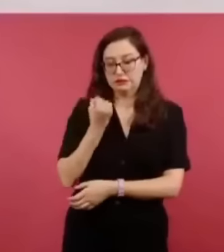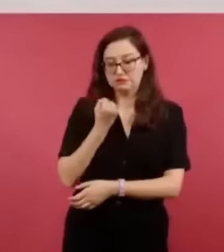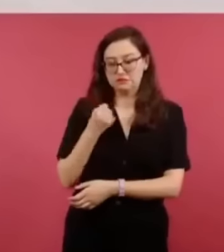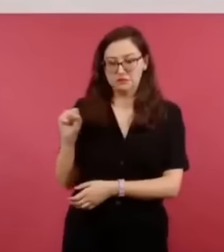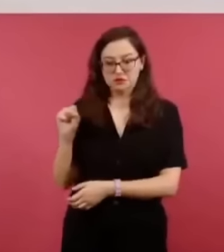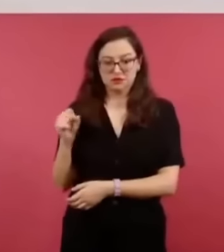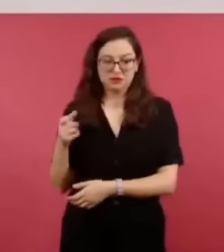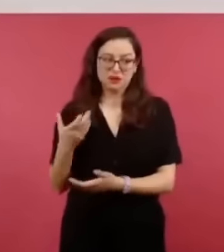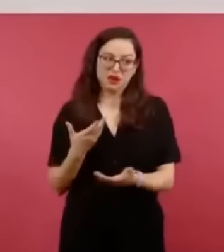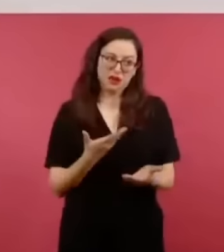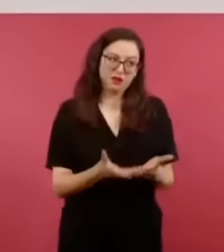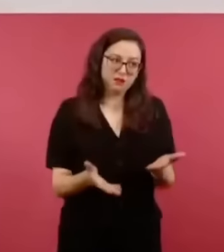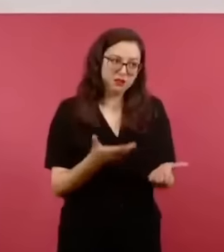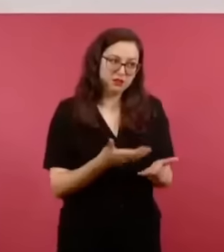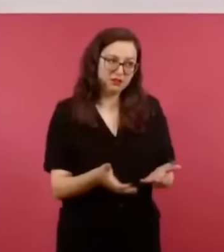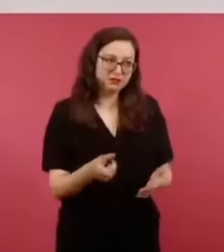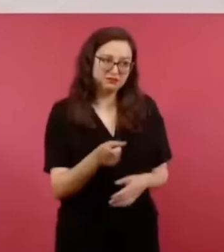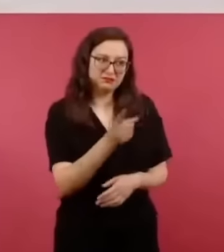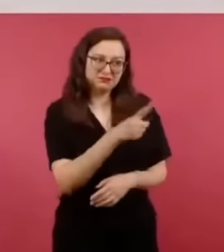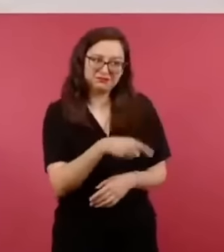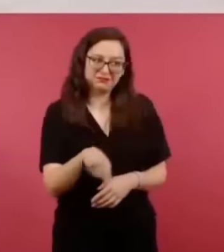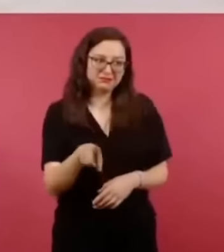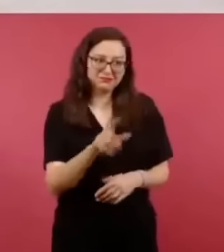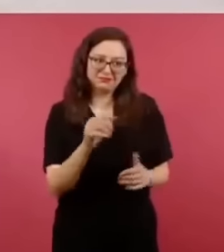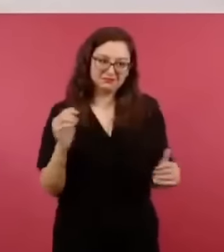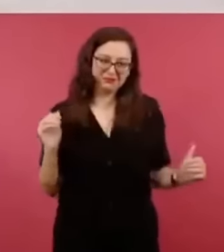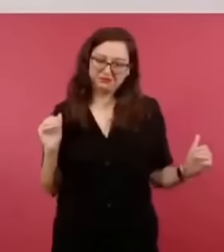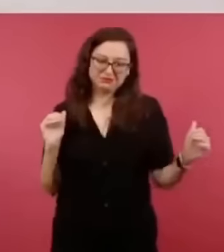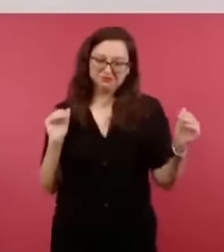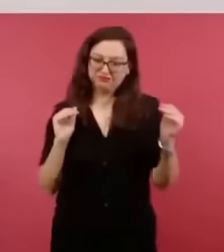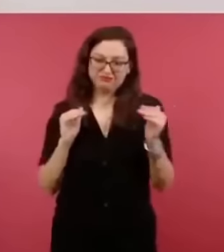don Jesús Rey de Jeroles.